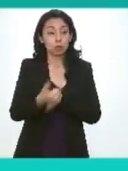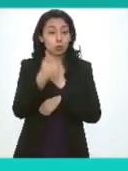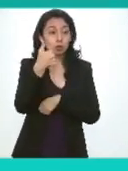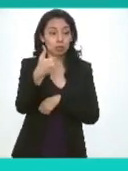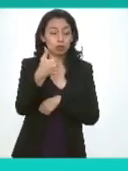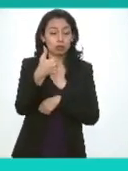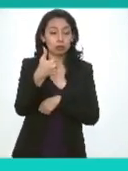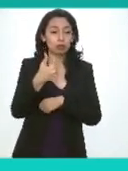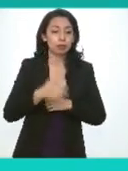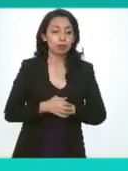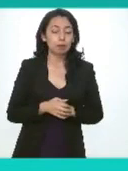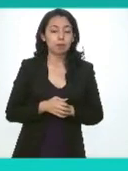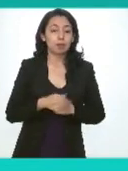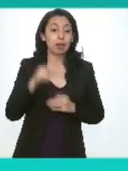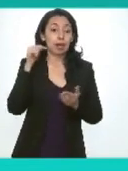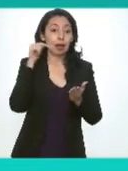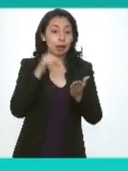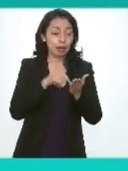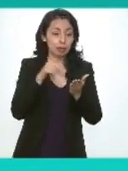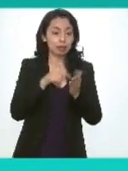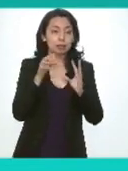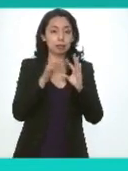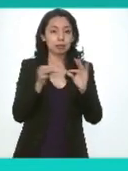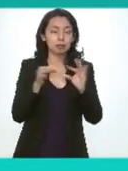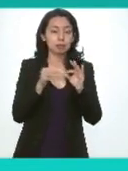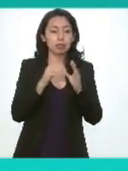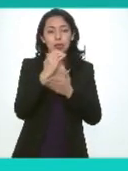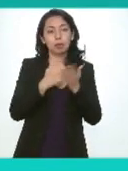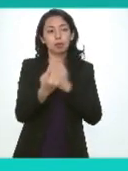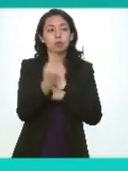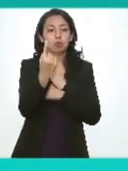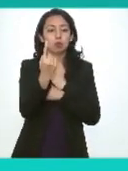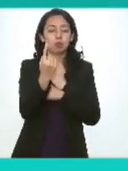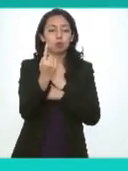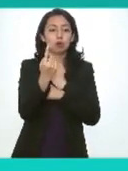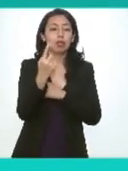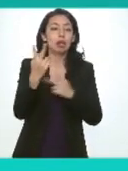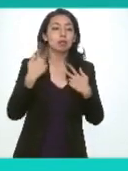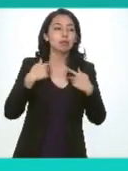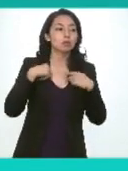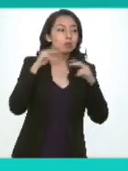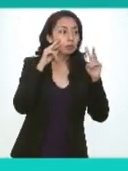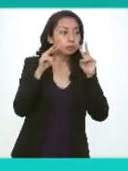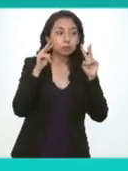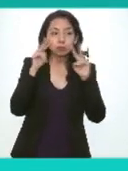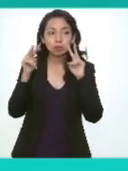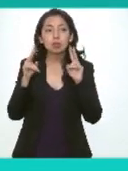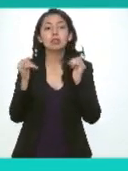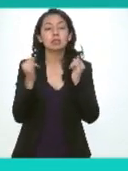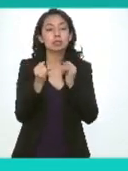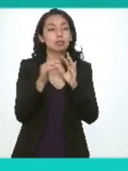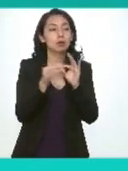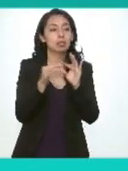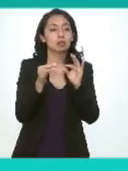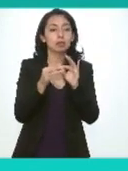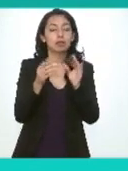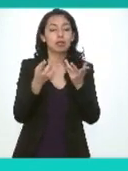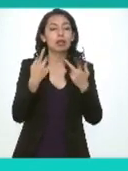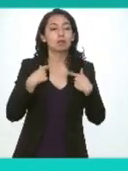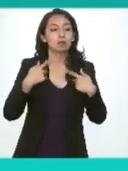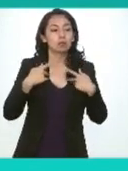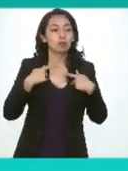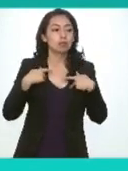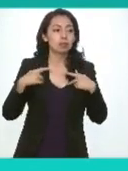en donde se habla en un primer capítulo la visibilización de las personas donde se reivindica la presencia pública